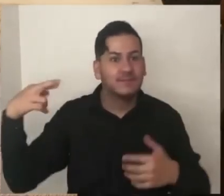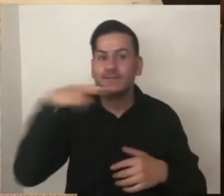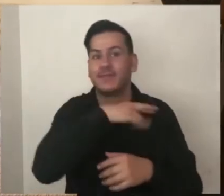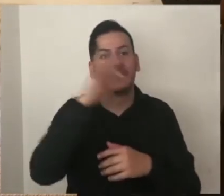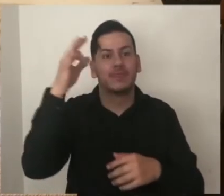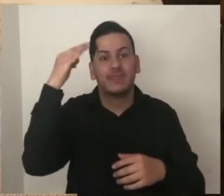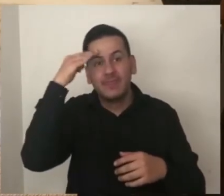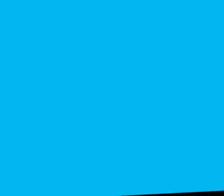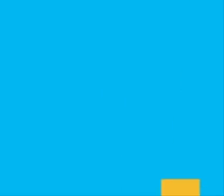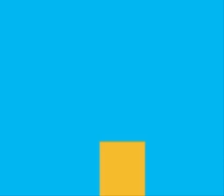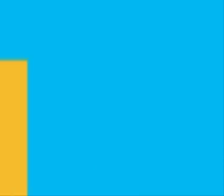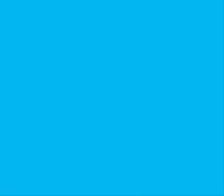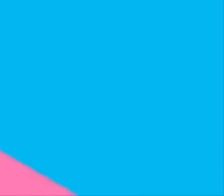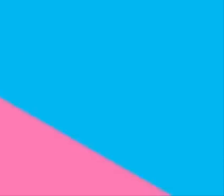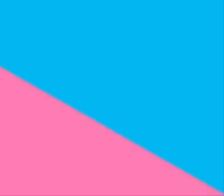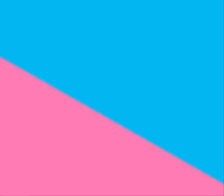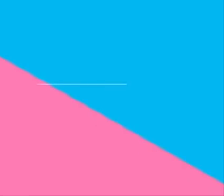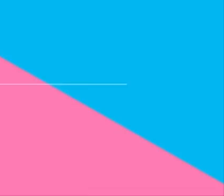es un día especial.